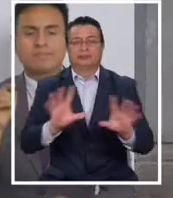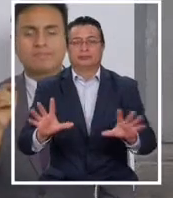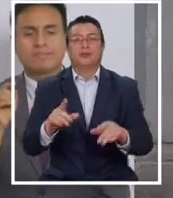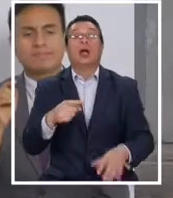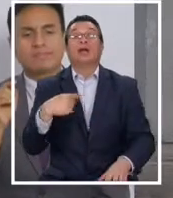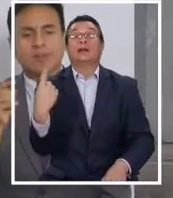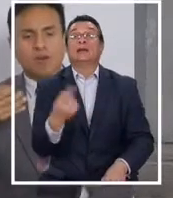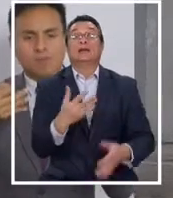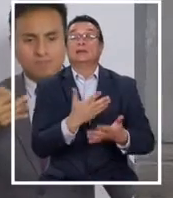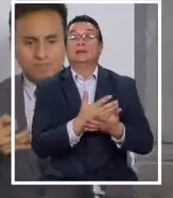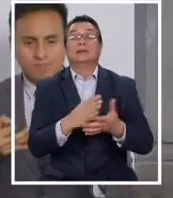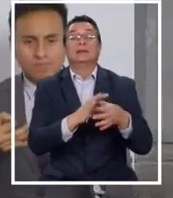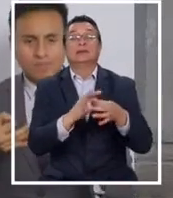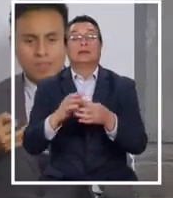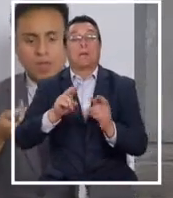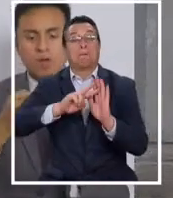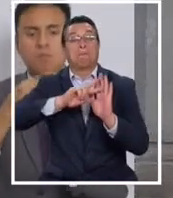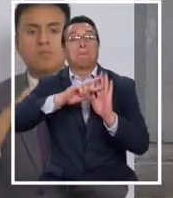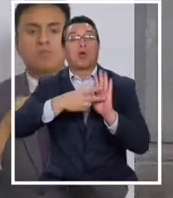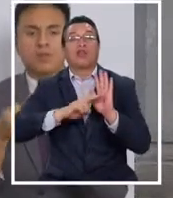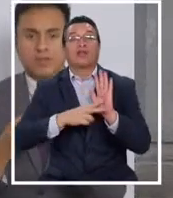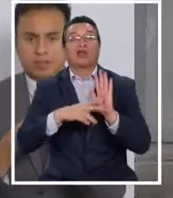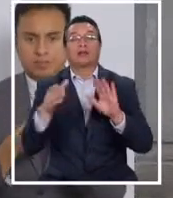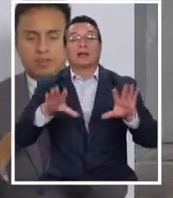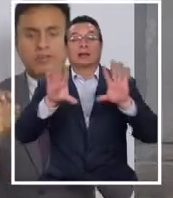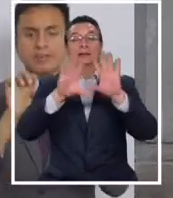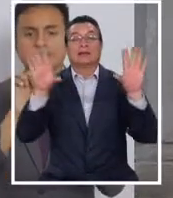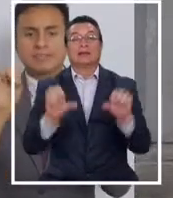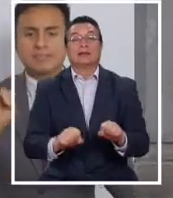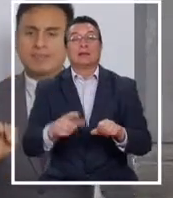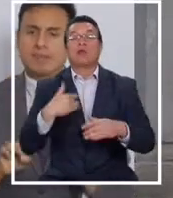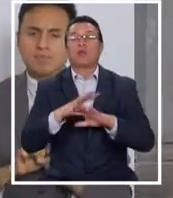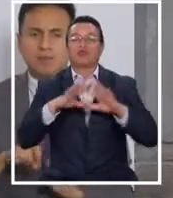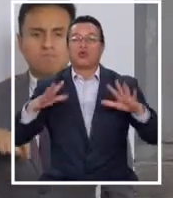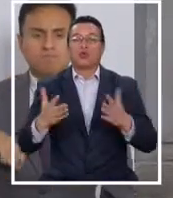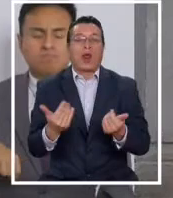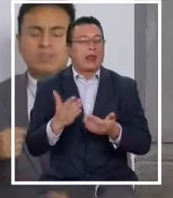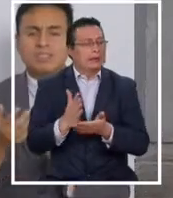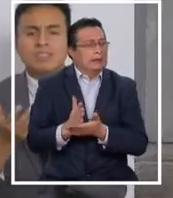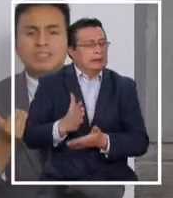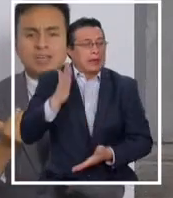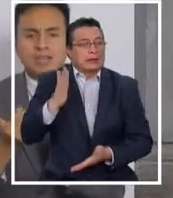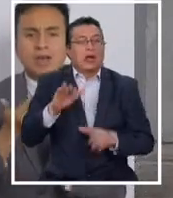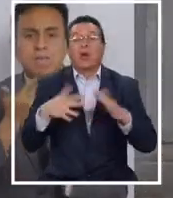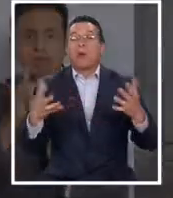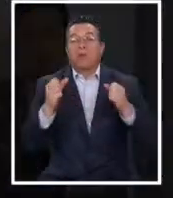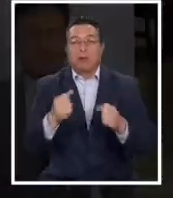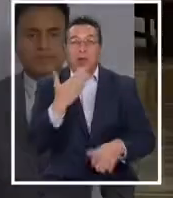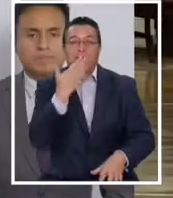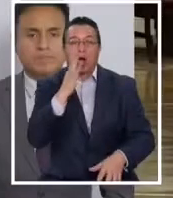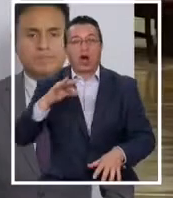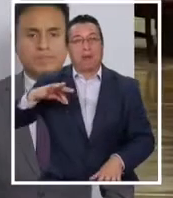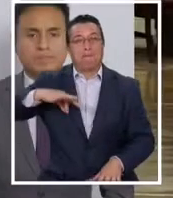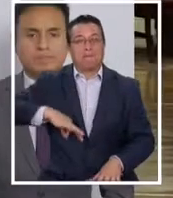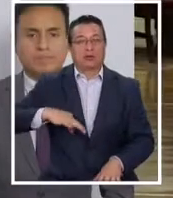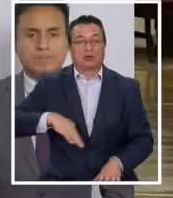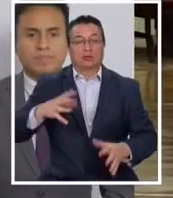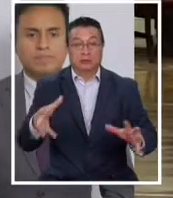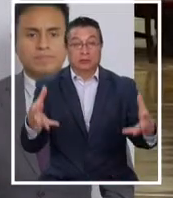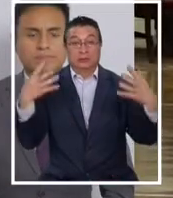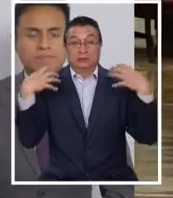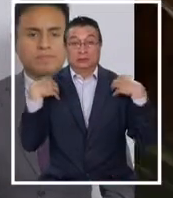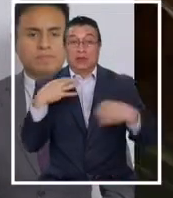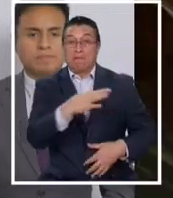modificación al sistema que es tan necesaria para poder mejorar las pensiones. A cargo del